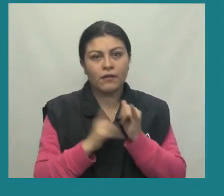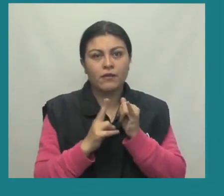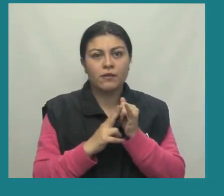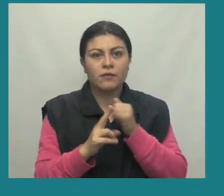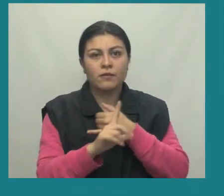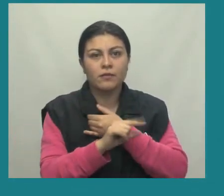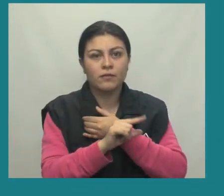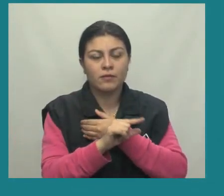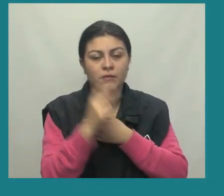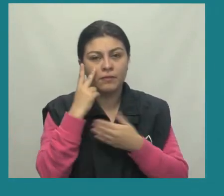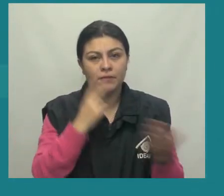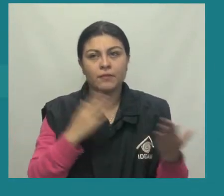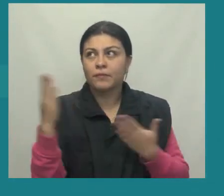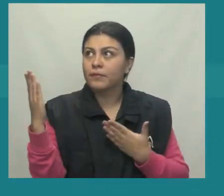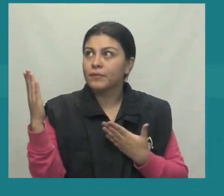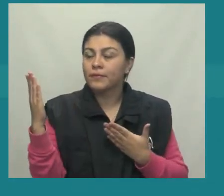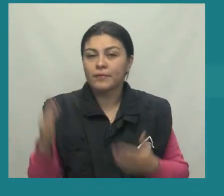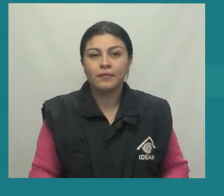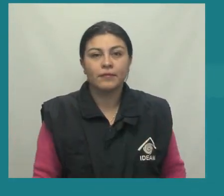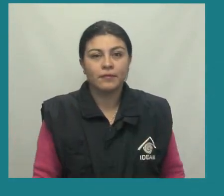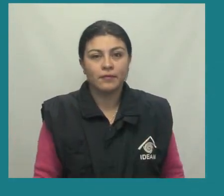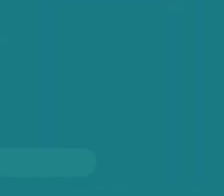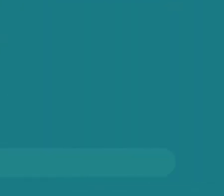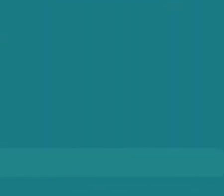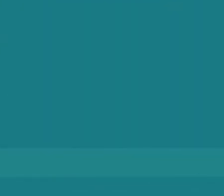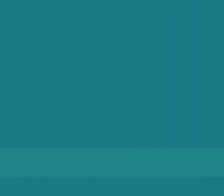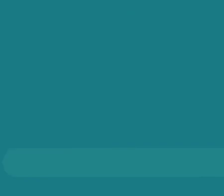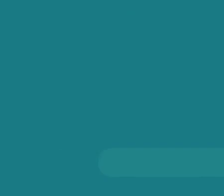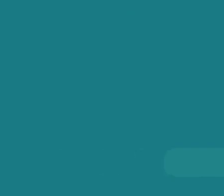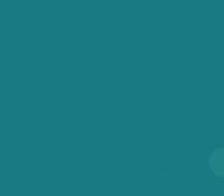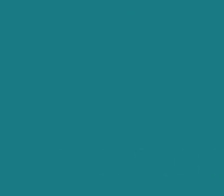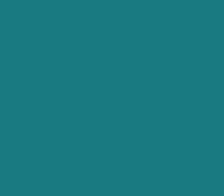de nuestras redes sociales. ¡Suscríbete al